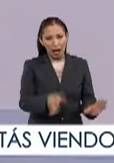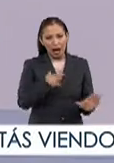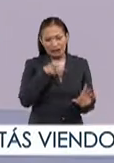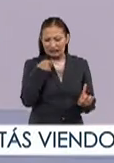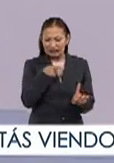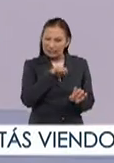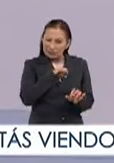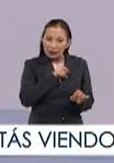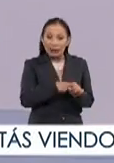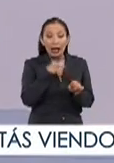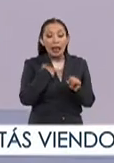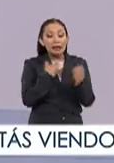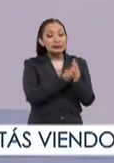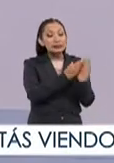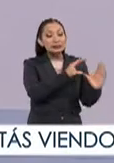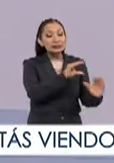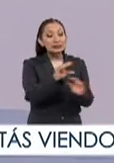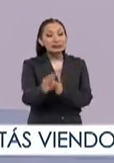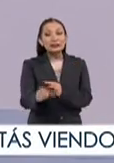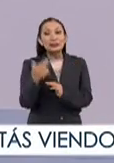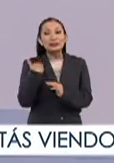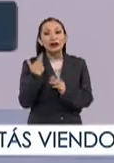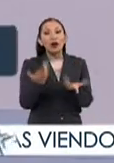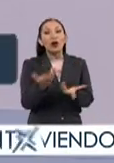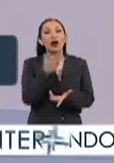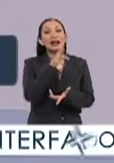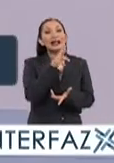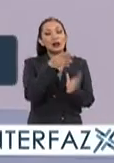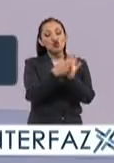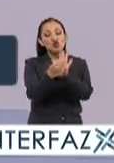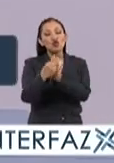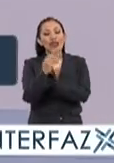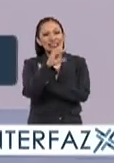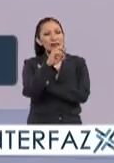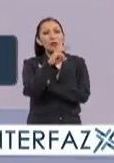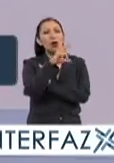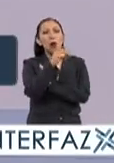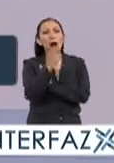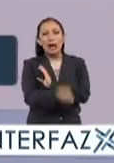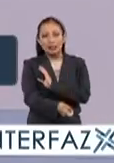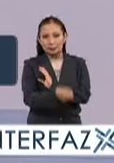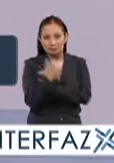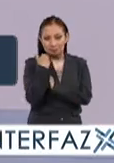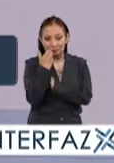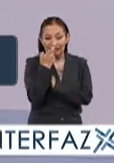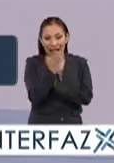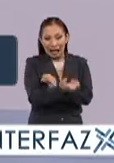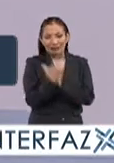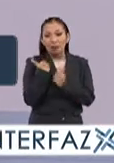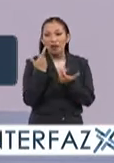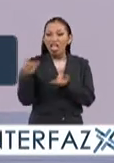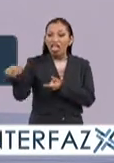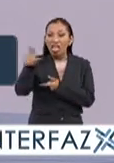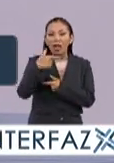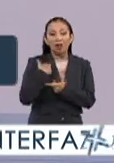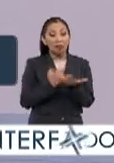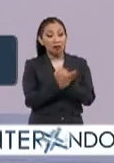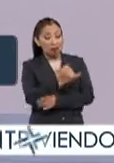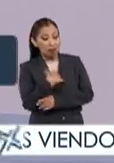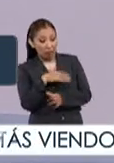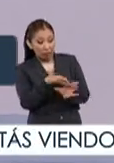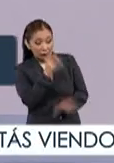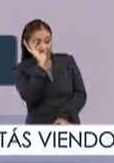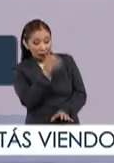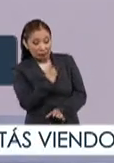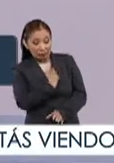específico y es de formador de repitadores cívicos. ¿Y qué es lo que queremos con esto? Pues con este desencanto de las democracias que